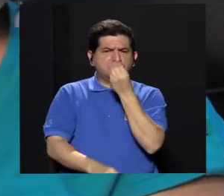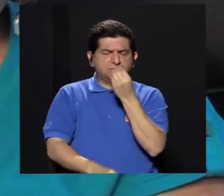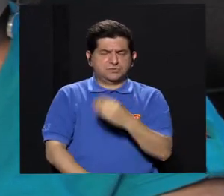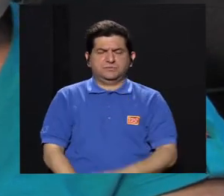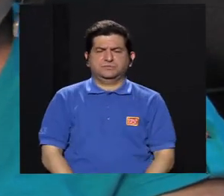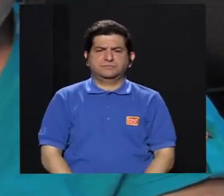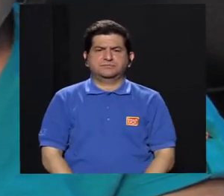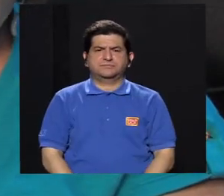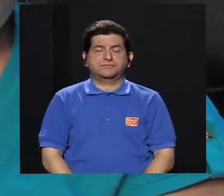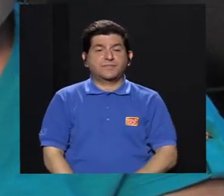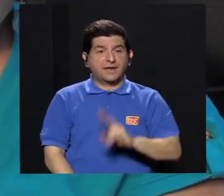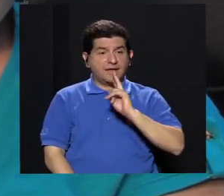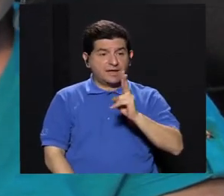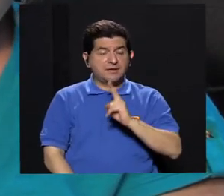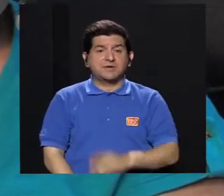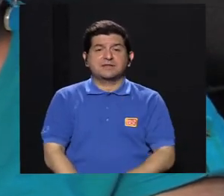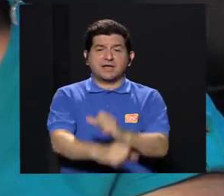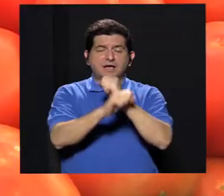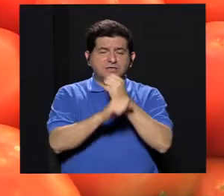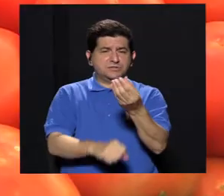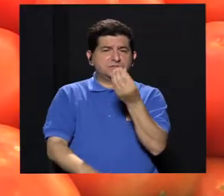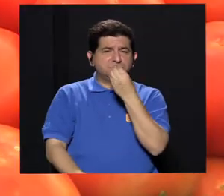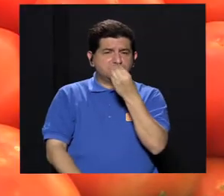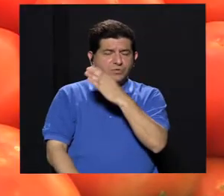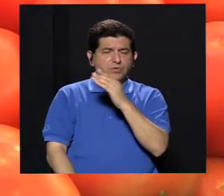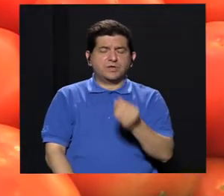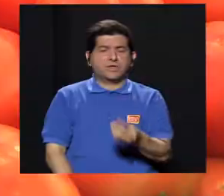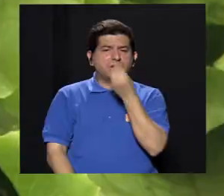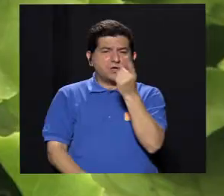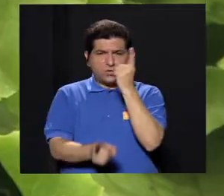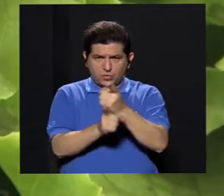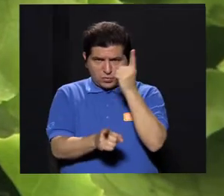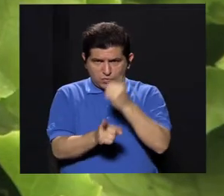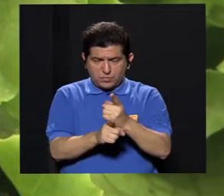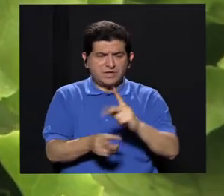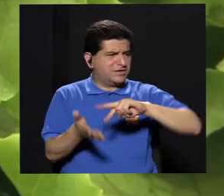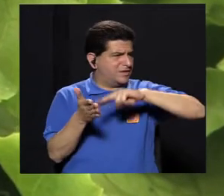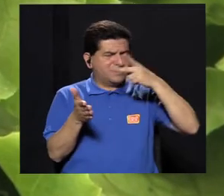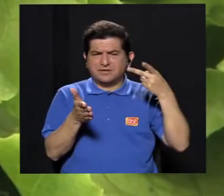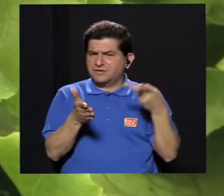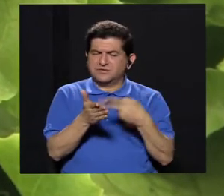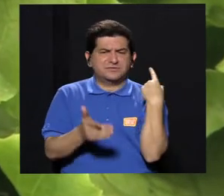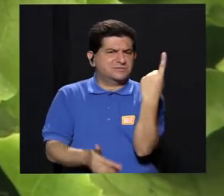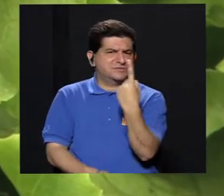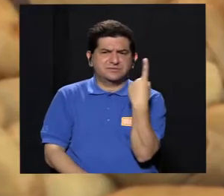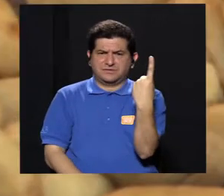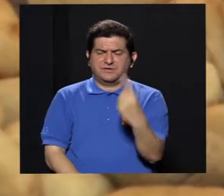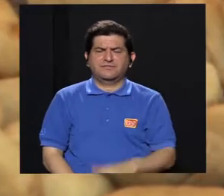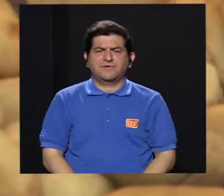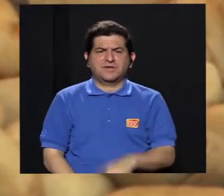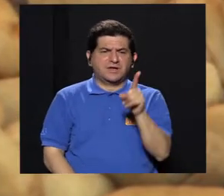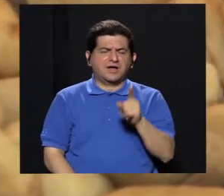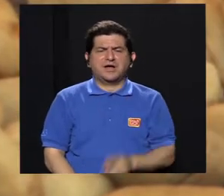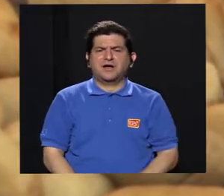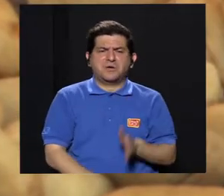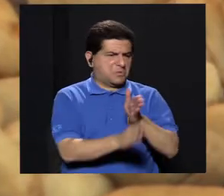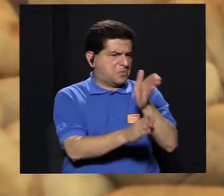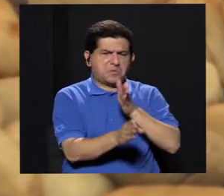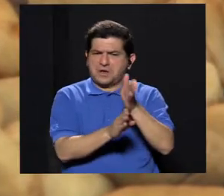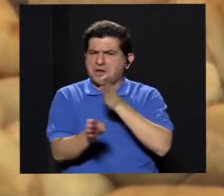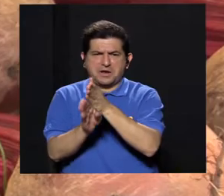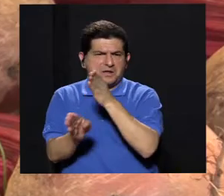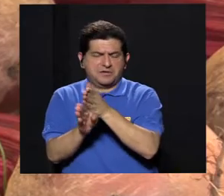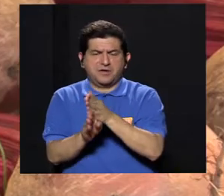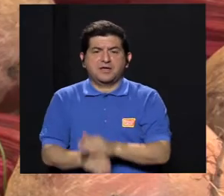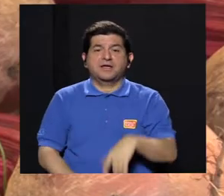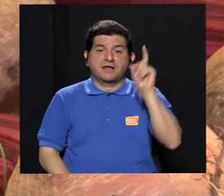legislación en seguridad alimentaria y nutricional. En realidad, la seguridad alimentaria y nutricional no es una cuestión que tenga que ver con